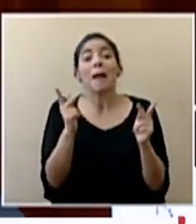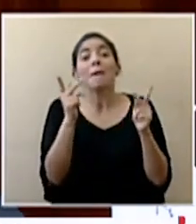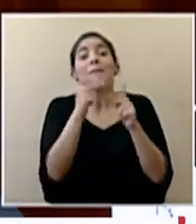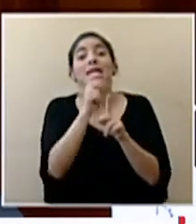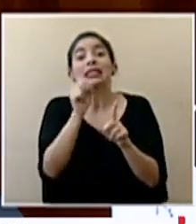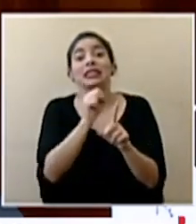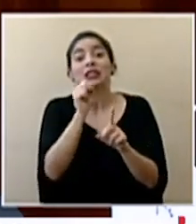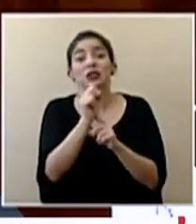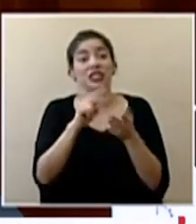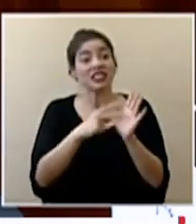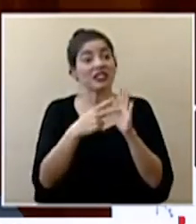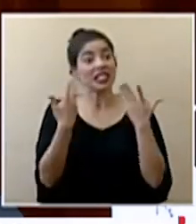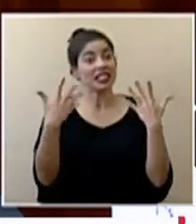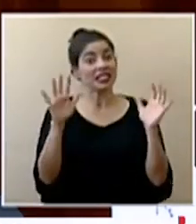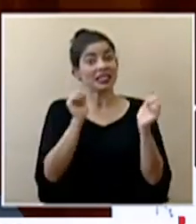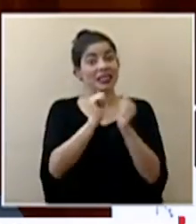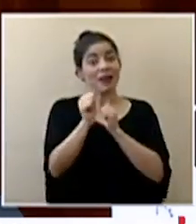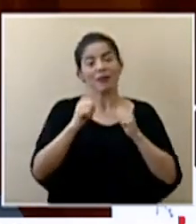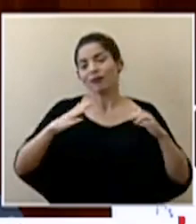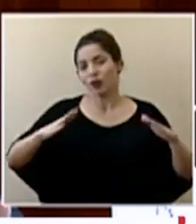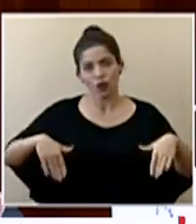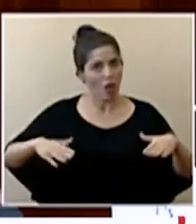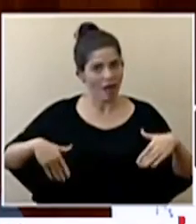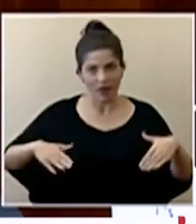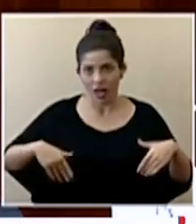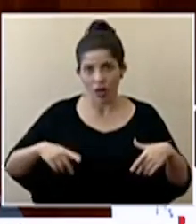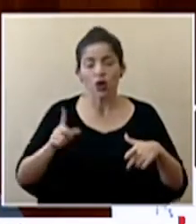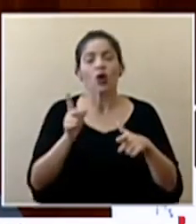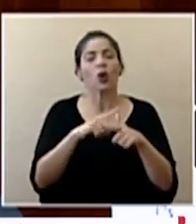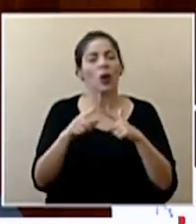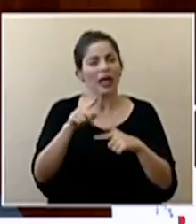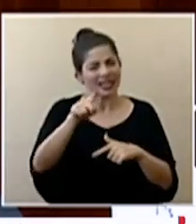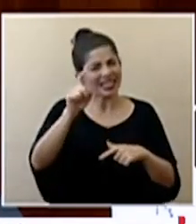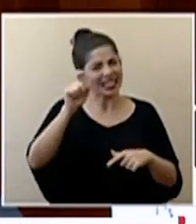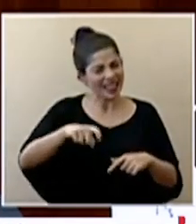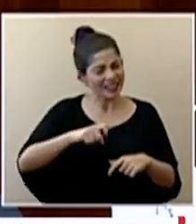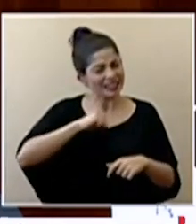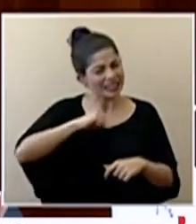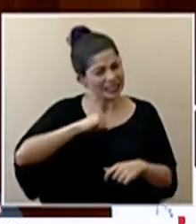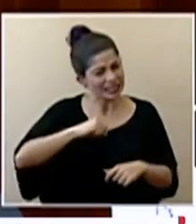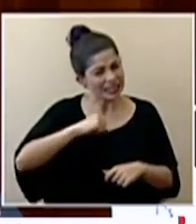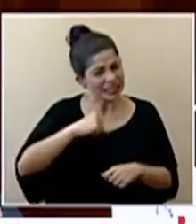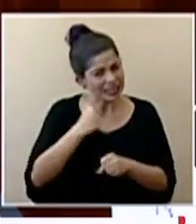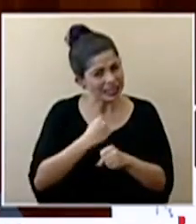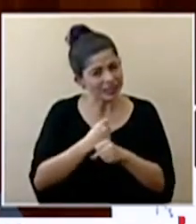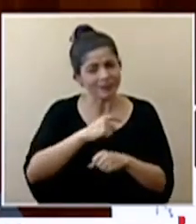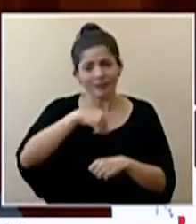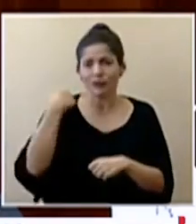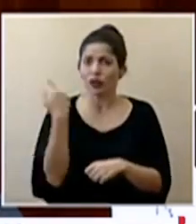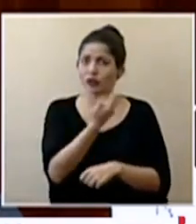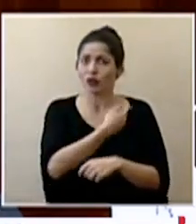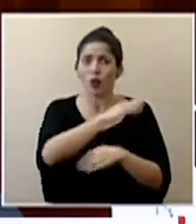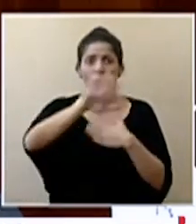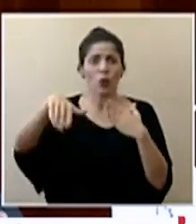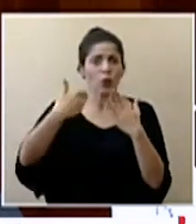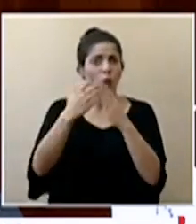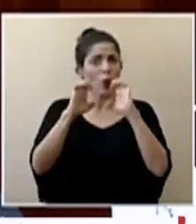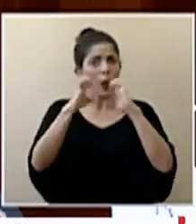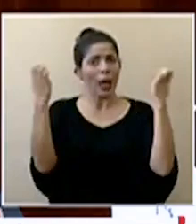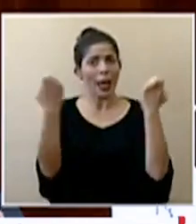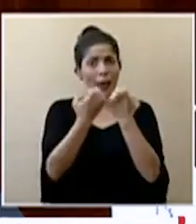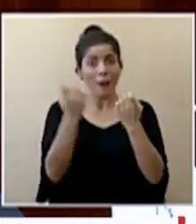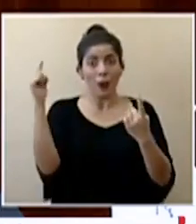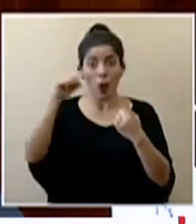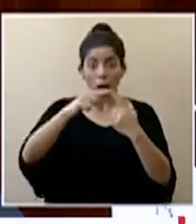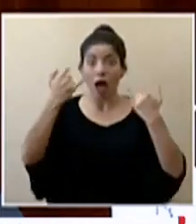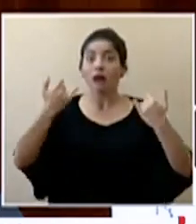no podemos decir que ya lo superamos así que de verdad tenemos que seguirnos bajando somos un equipo y hasta el momento